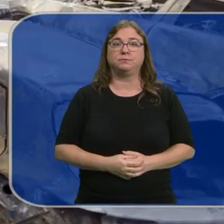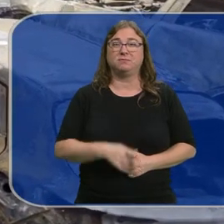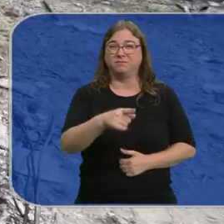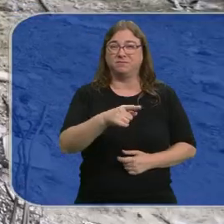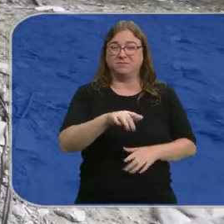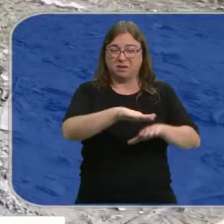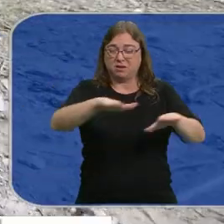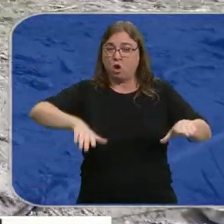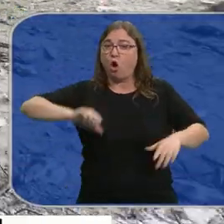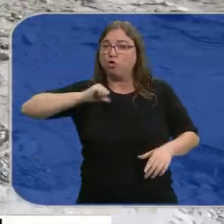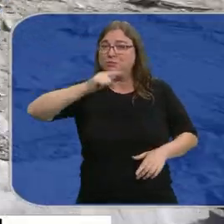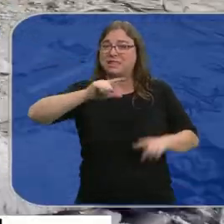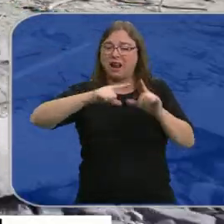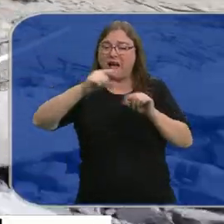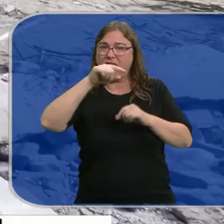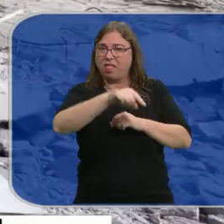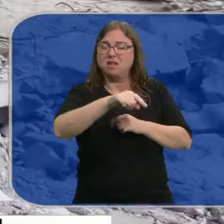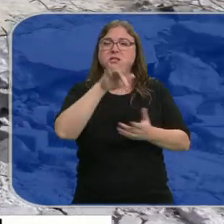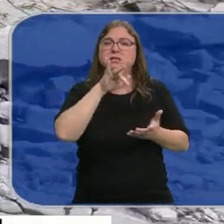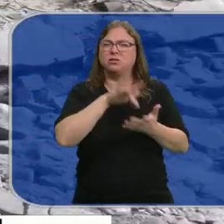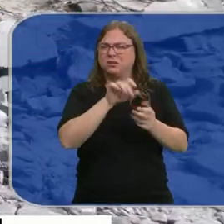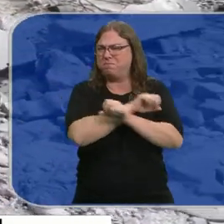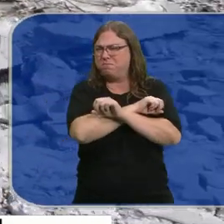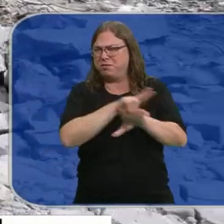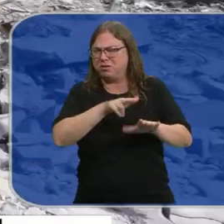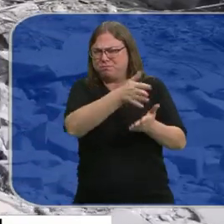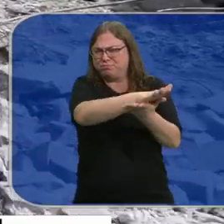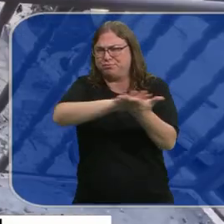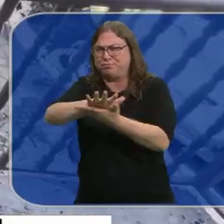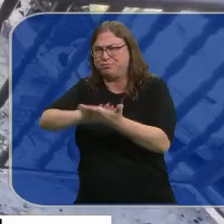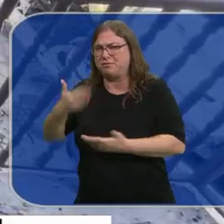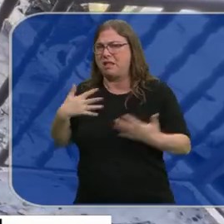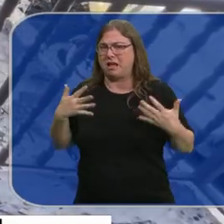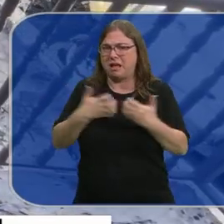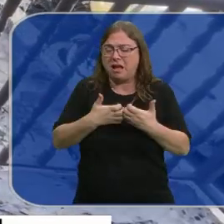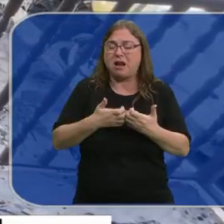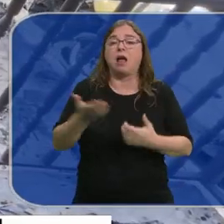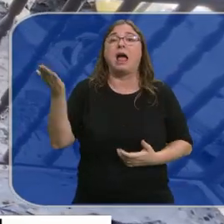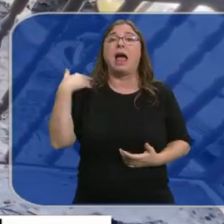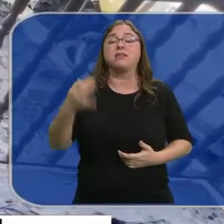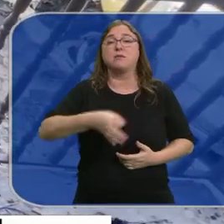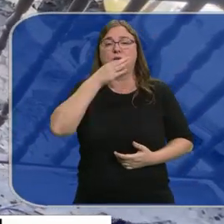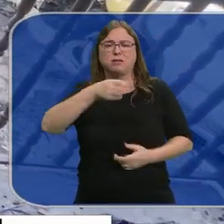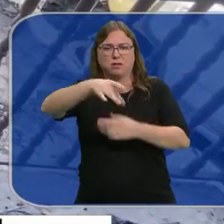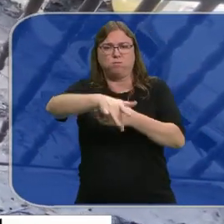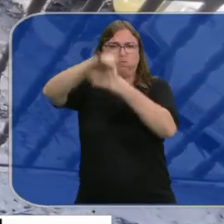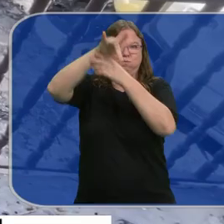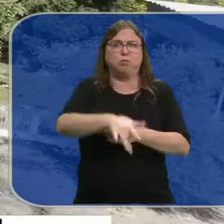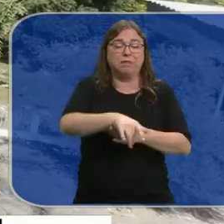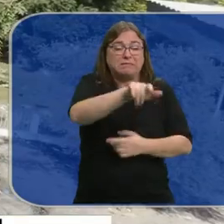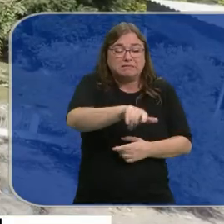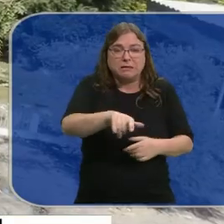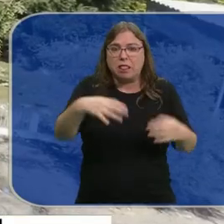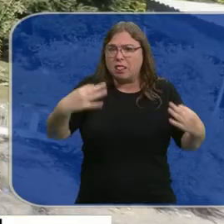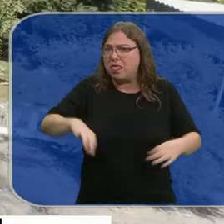Es el parking del hospital de Gaza, en el que se ha producido la peor masacre de esta guerra. Ayer por la tarde cayó allí un proyectil. Estaba rotado de